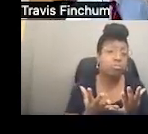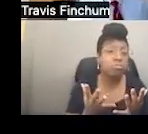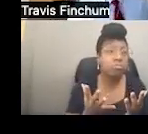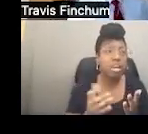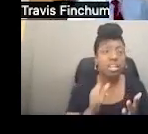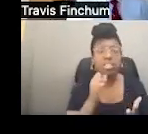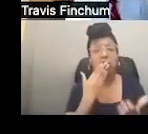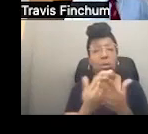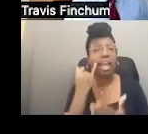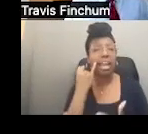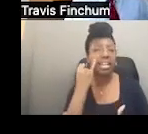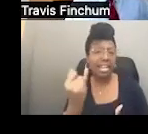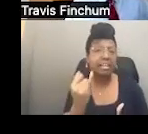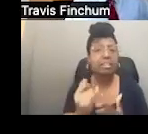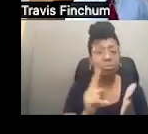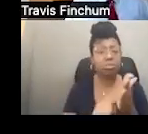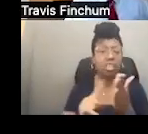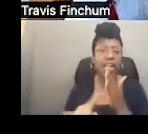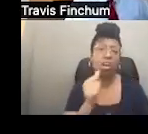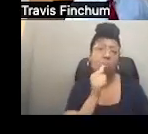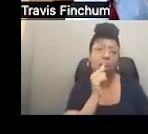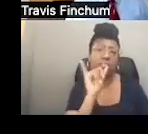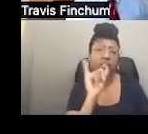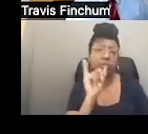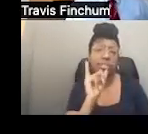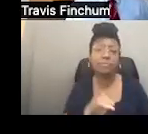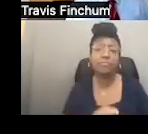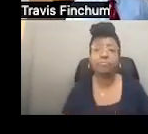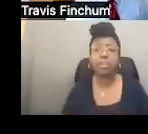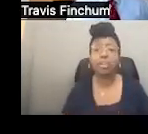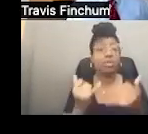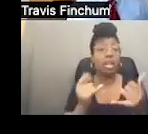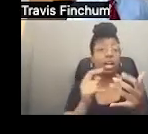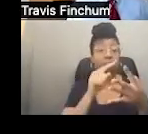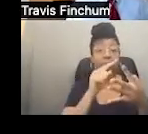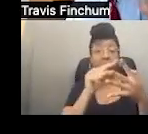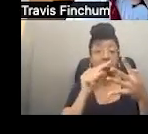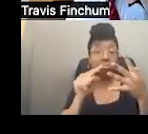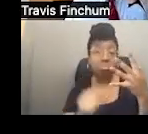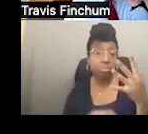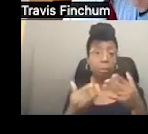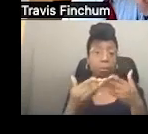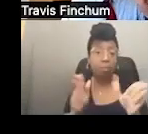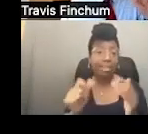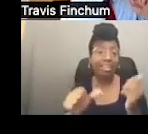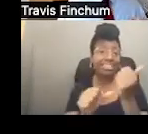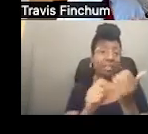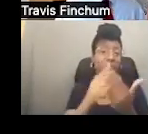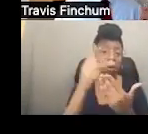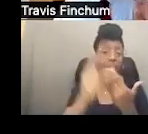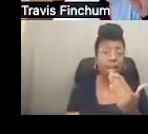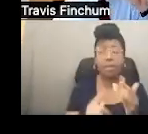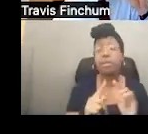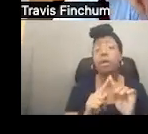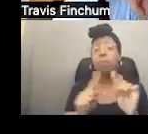ver seguro privado para individuos. Este es el tiempo que tenemos para los diferentes programas de asistencia pública,